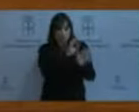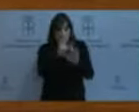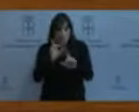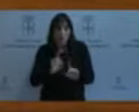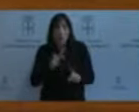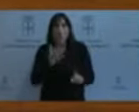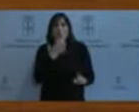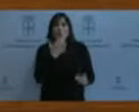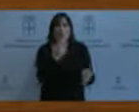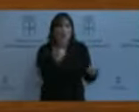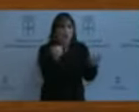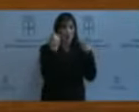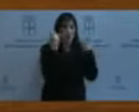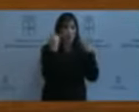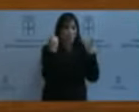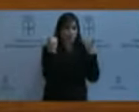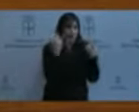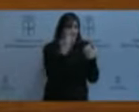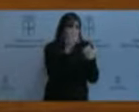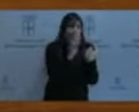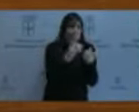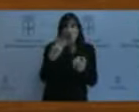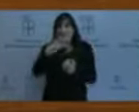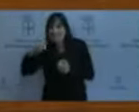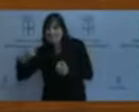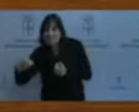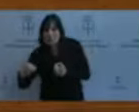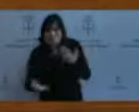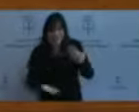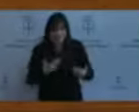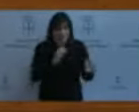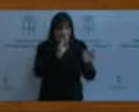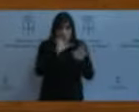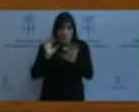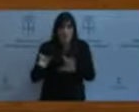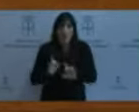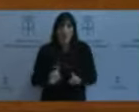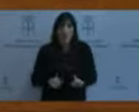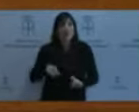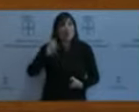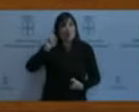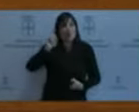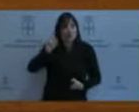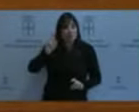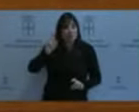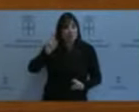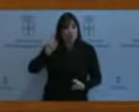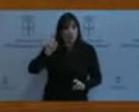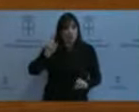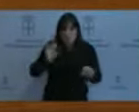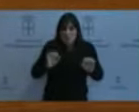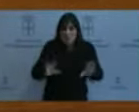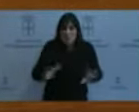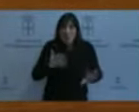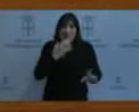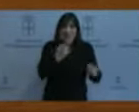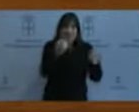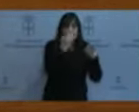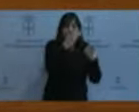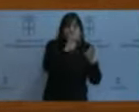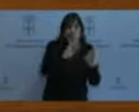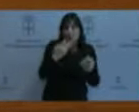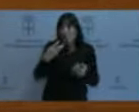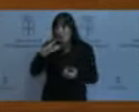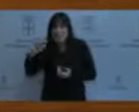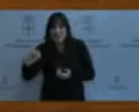Y el sistema trata exactamente igual al profesor que evalúa a 30 alumnos que el que evalúa a 300. Y,